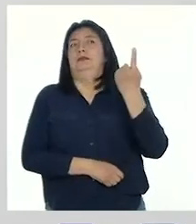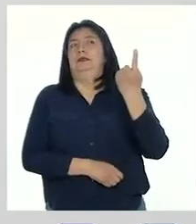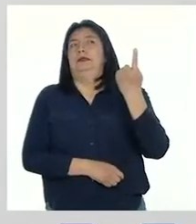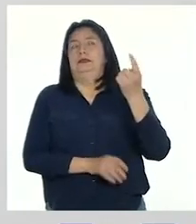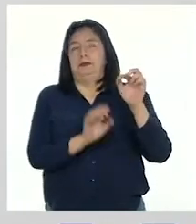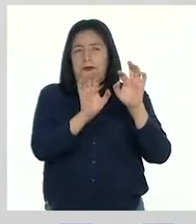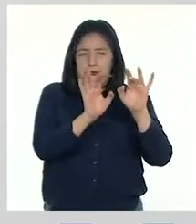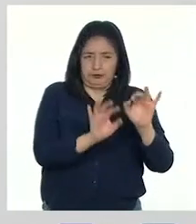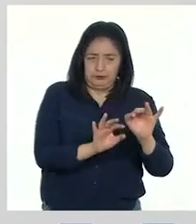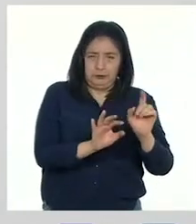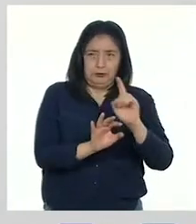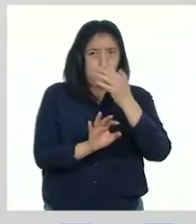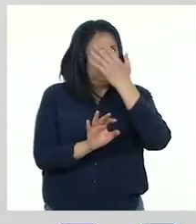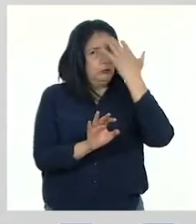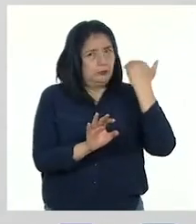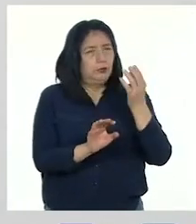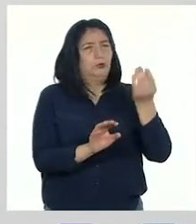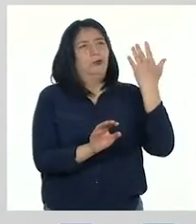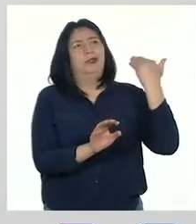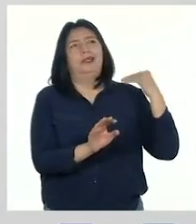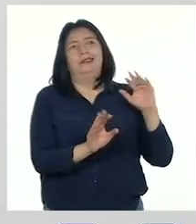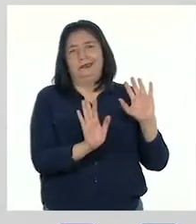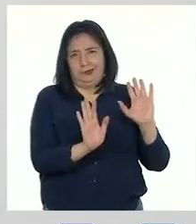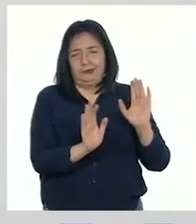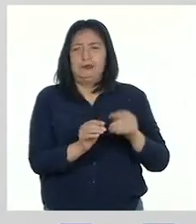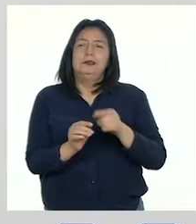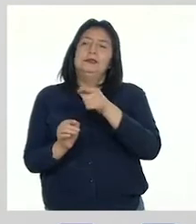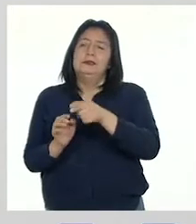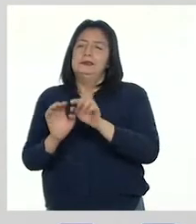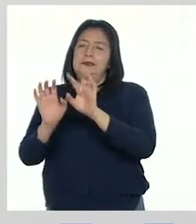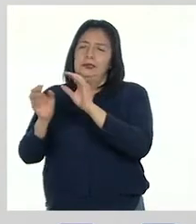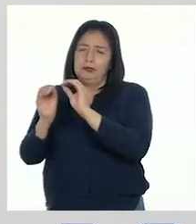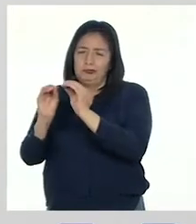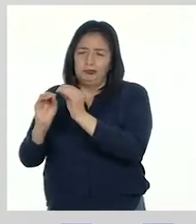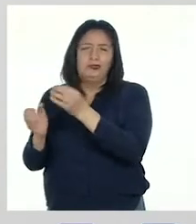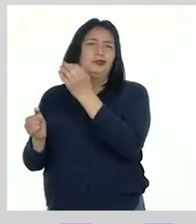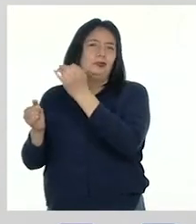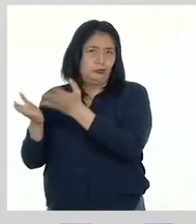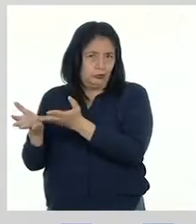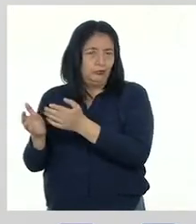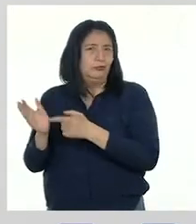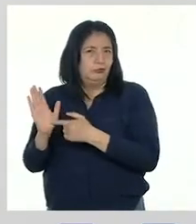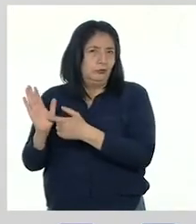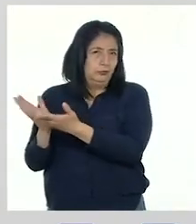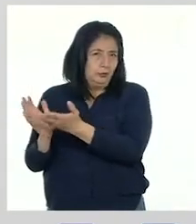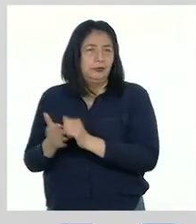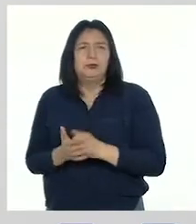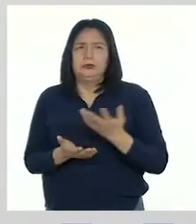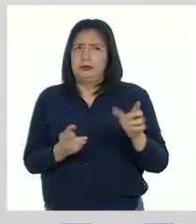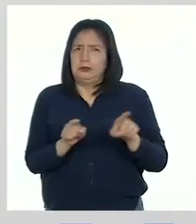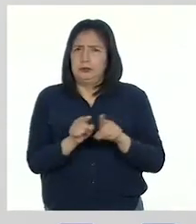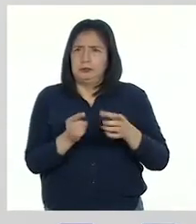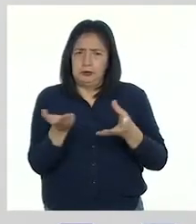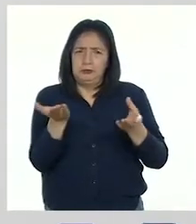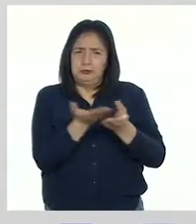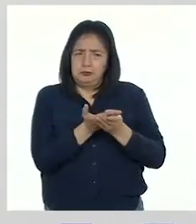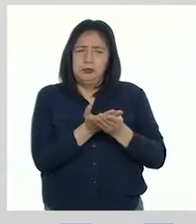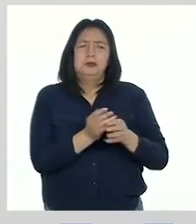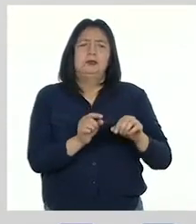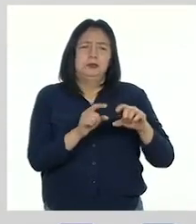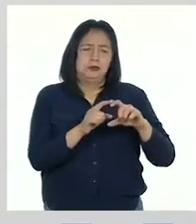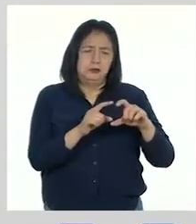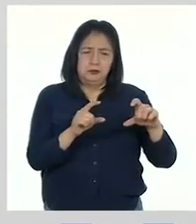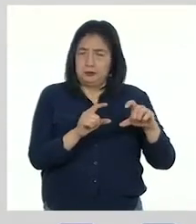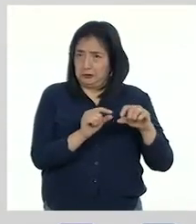para no olvidarme cómo estuve trabajando antes de las versiones finales de mis productos. También guardaba los comentarios